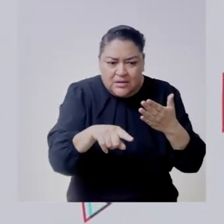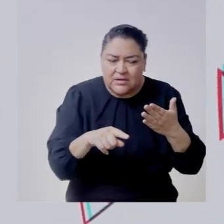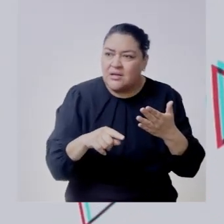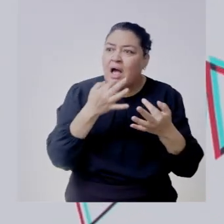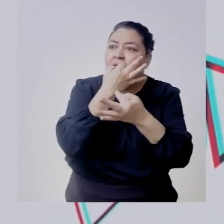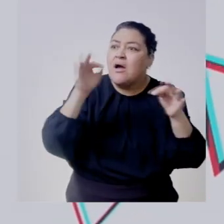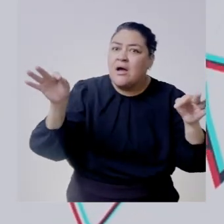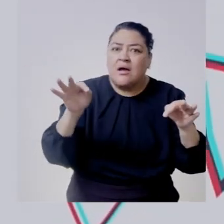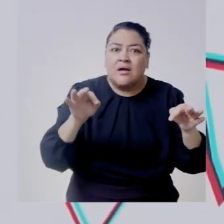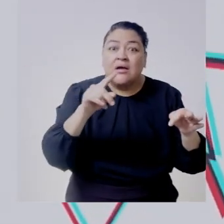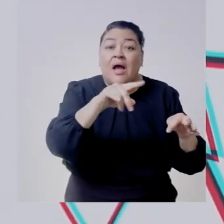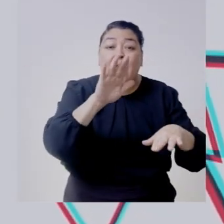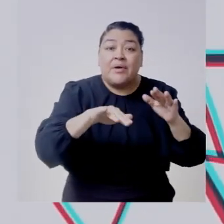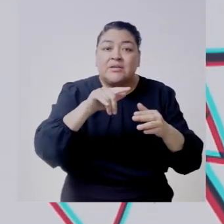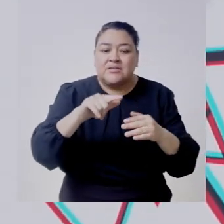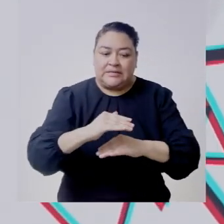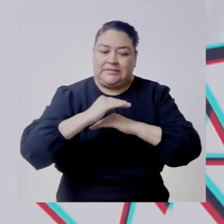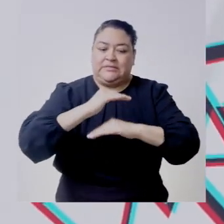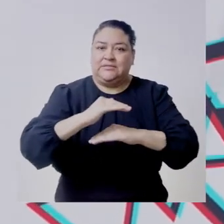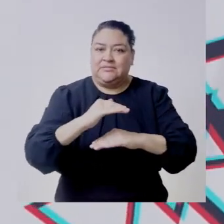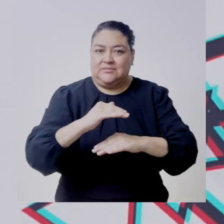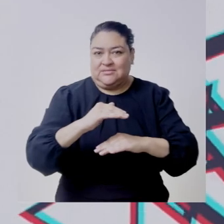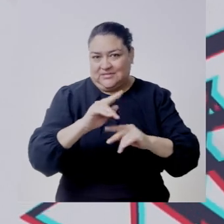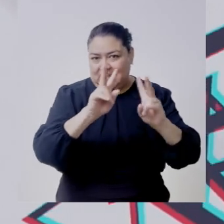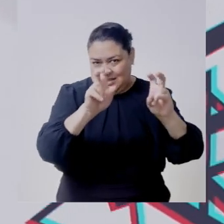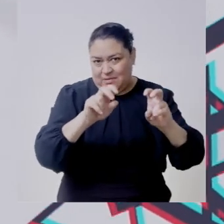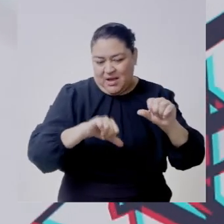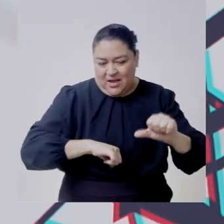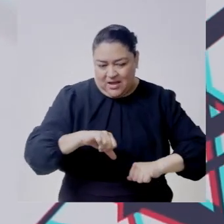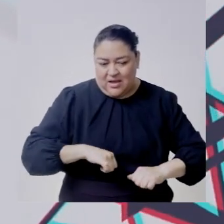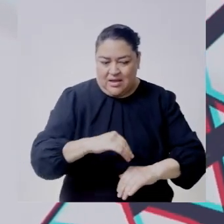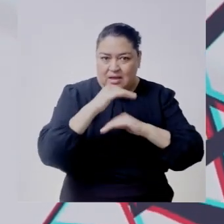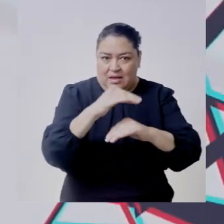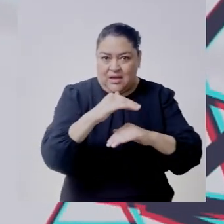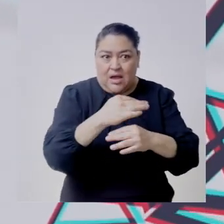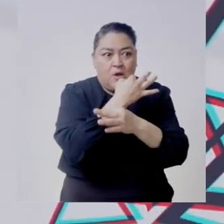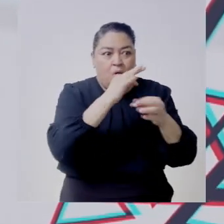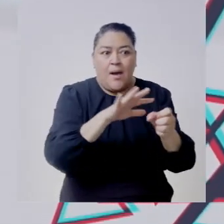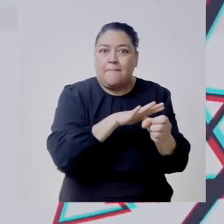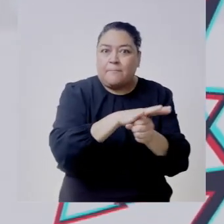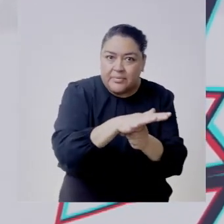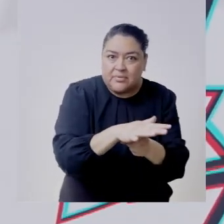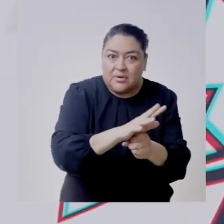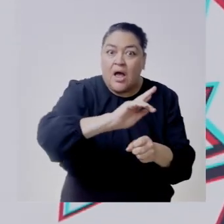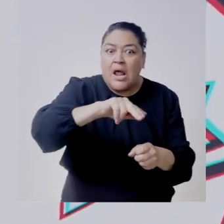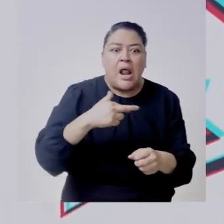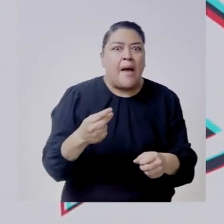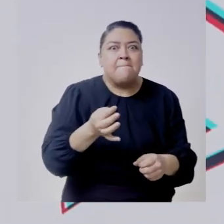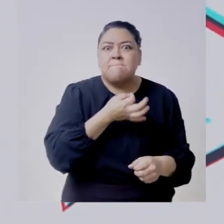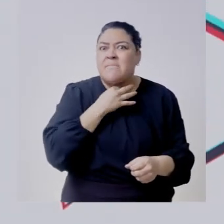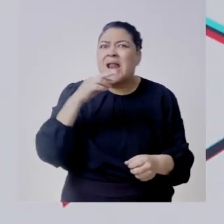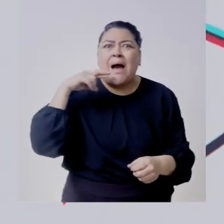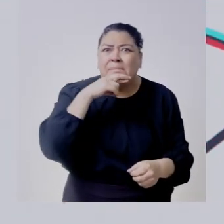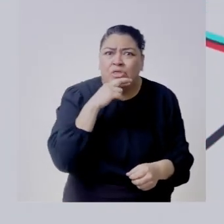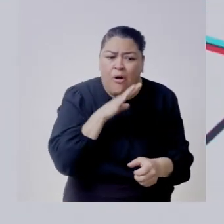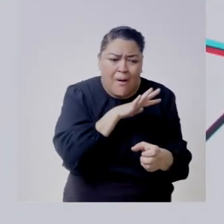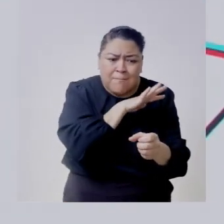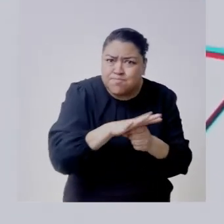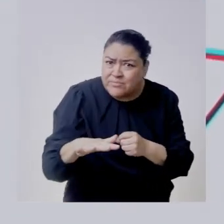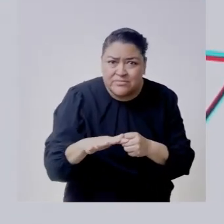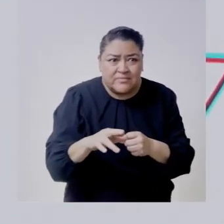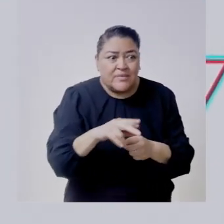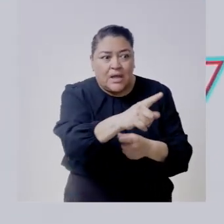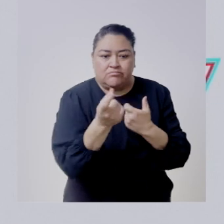sacar la convocatoria tenemos ciertos lugares de cada actividad y al agotarse pero de verdad es de forma impresionante lo cual